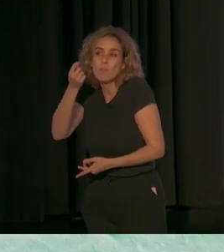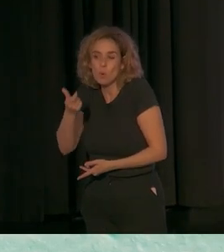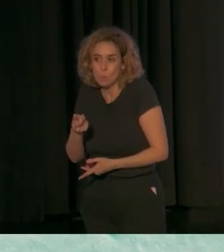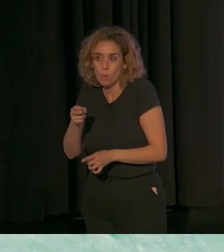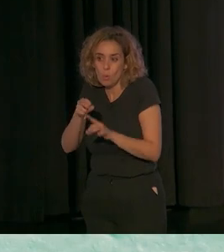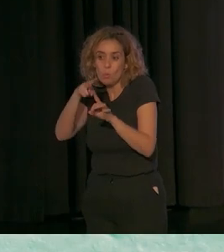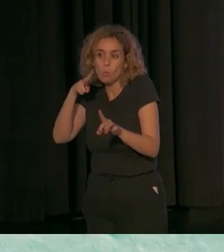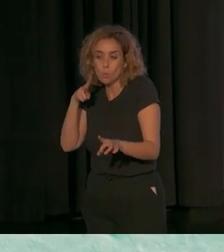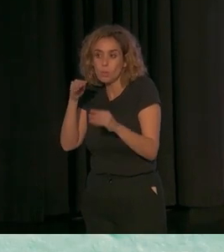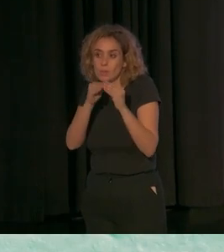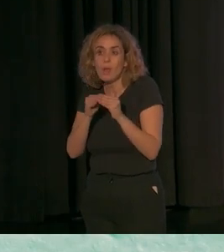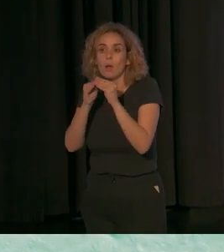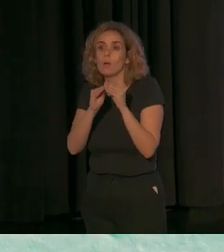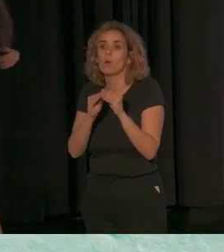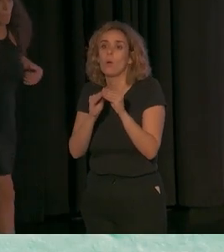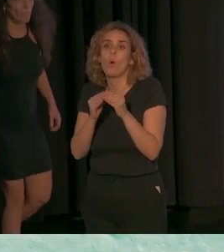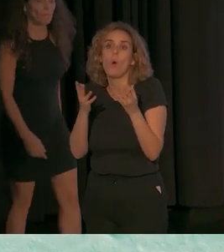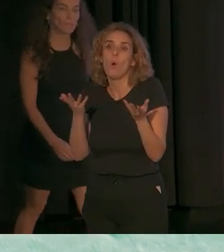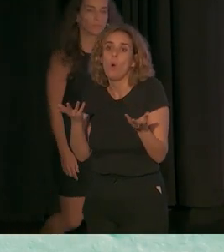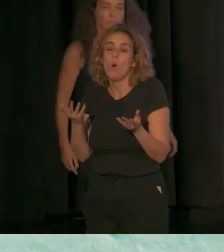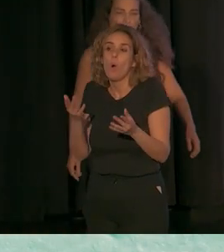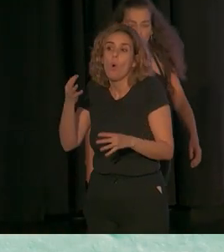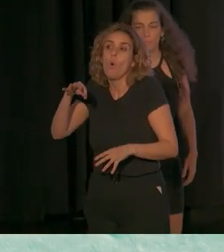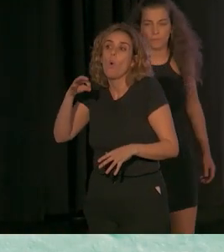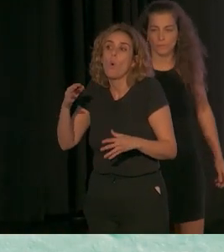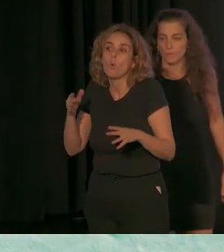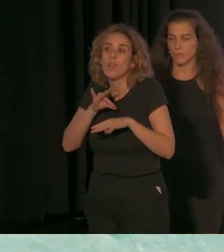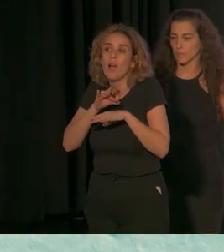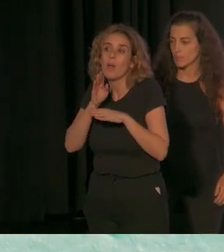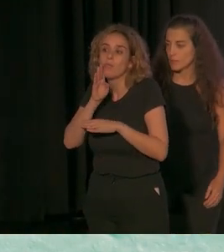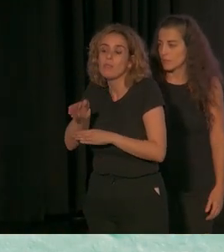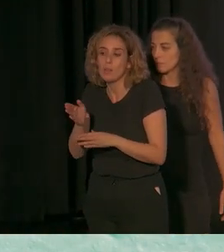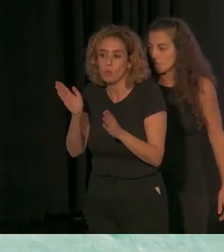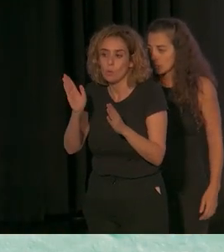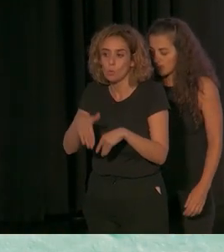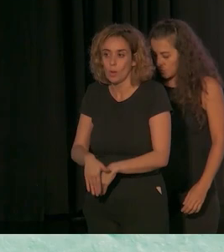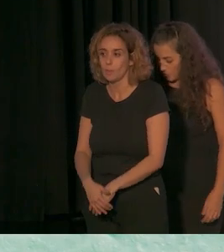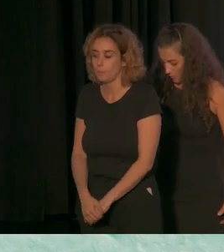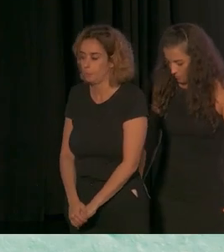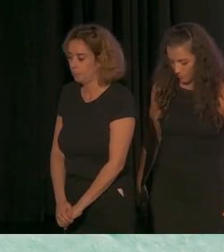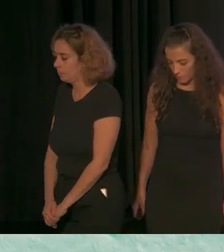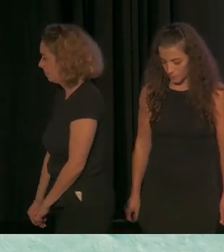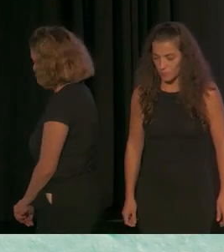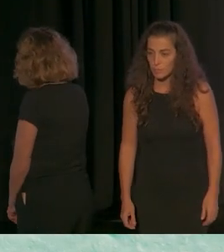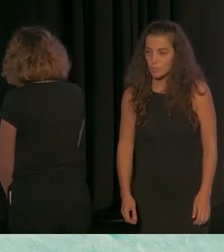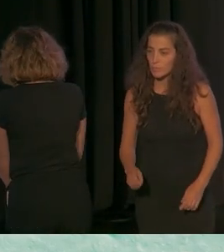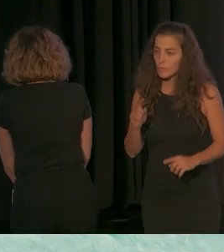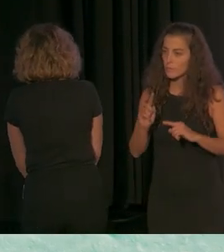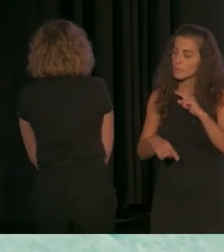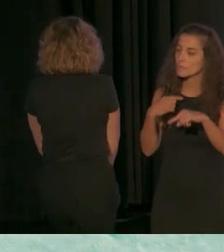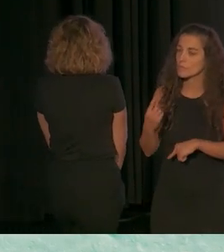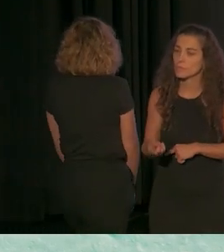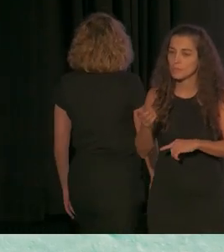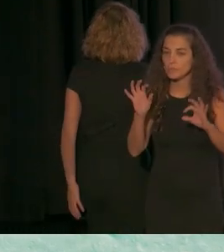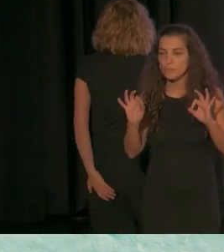visión común y a promover una única dirección. Y luego un apunte importante